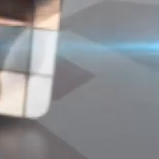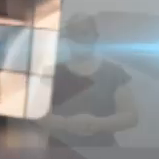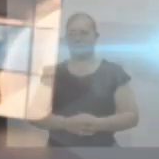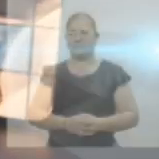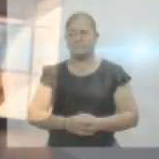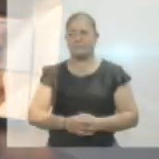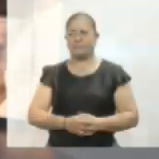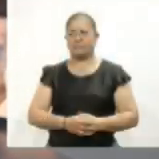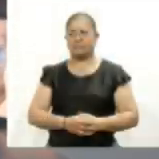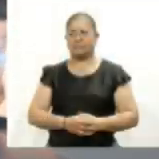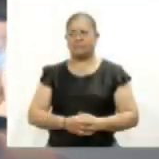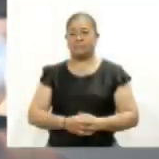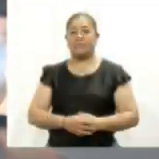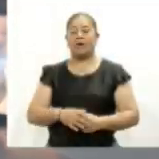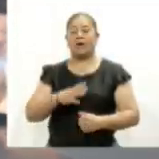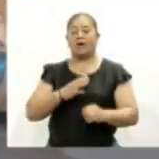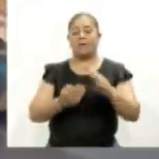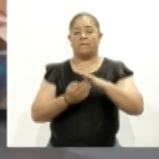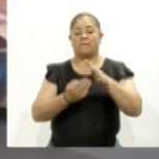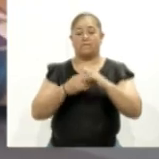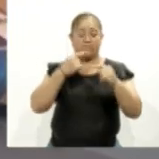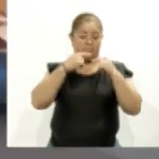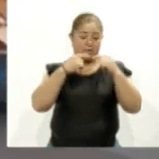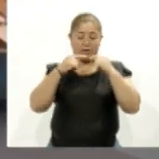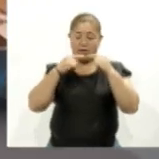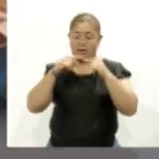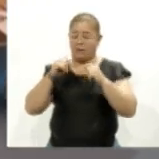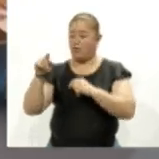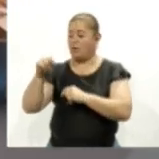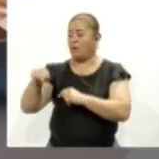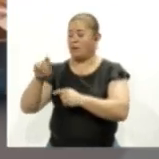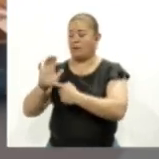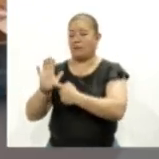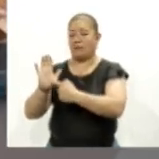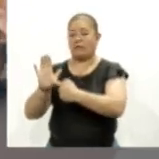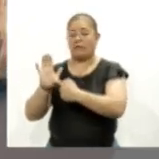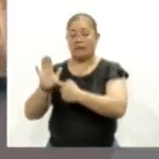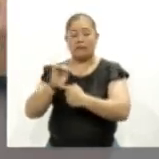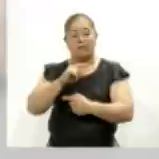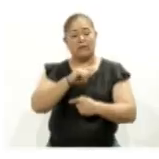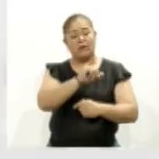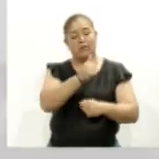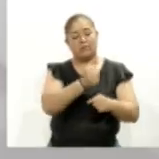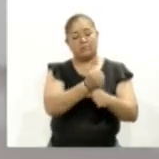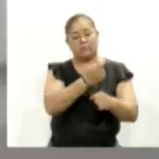Realiza en mesa de diálogo la transparencia y las secretarías ejecutivas en la Agenda Anticorrupción.